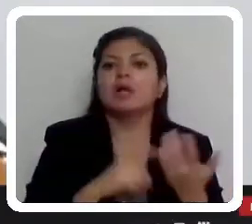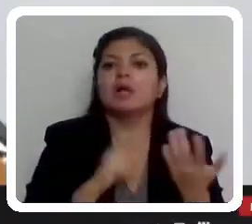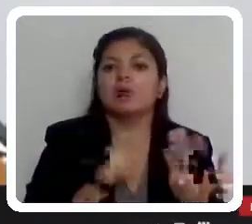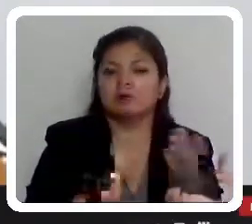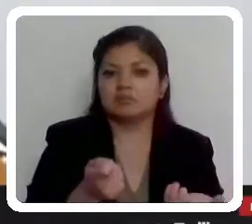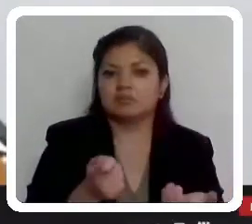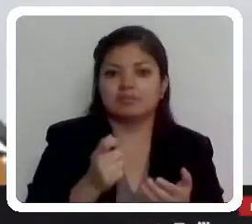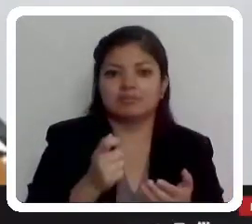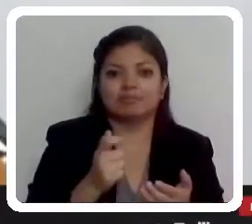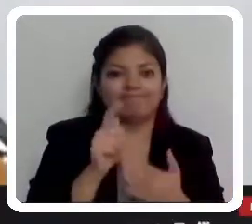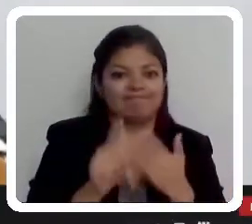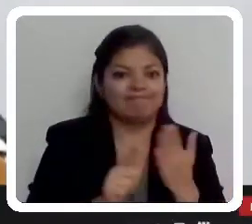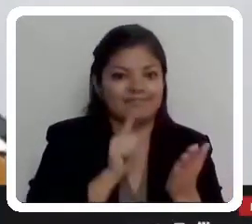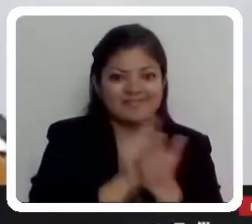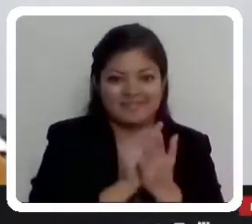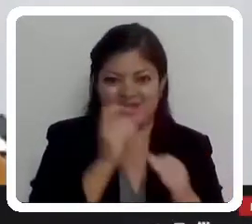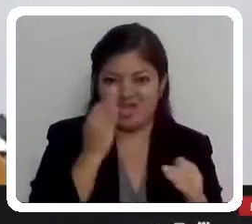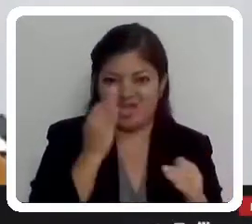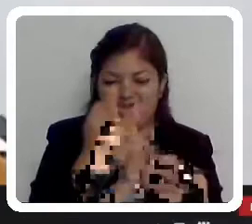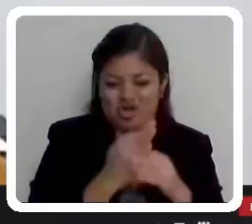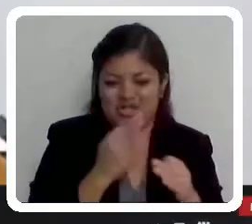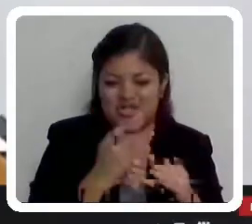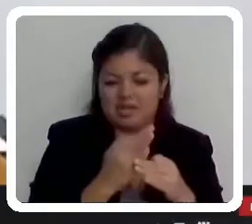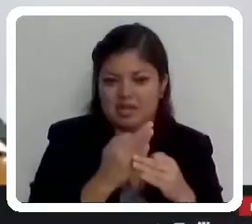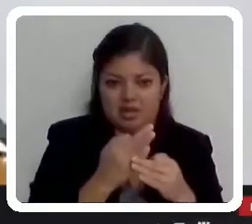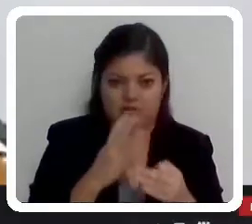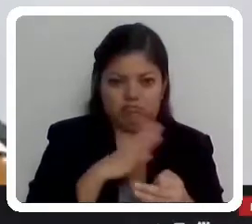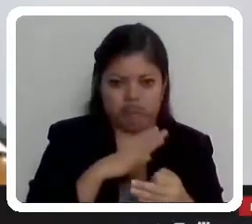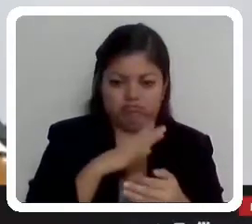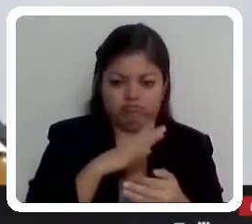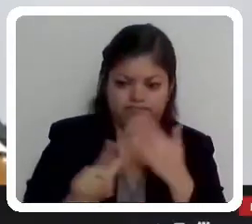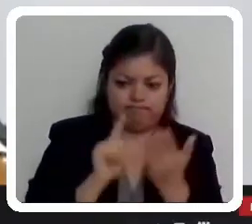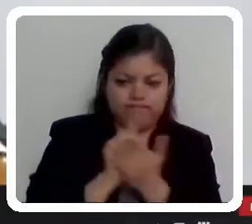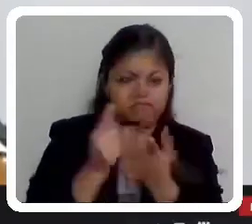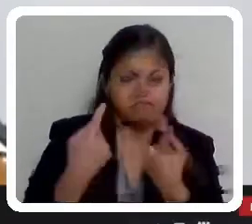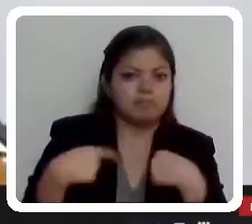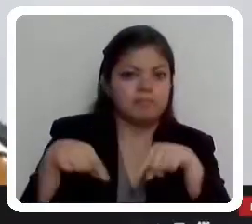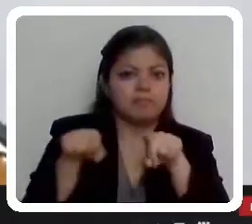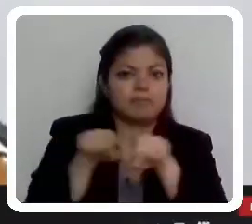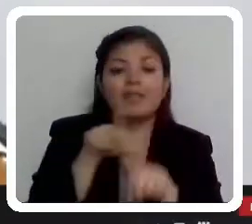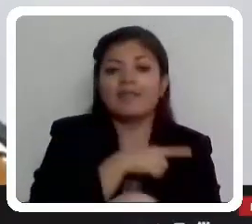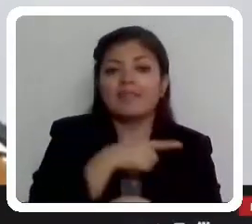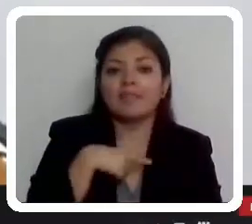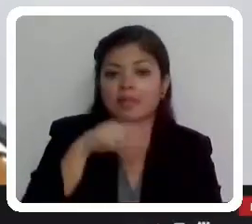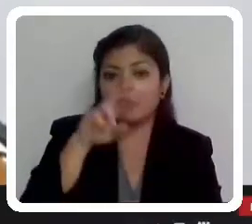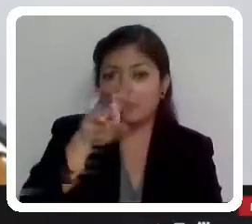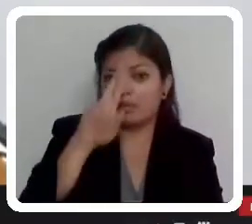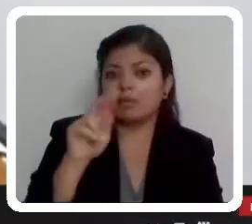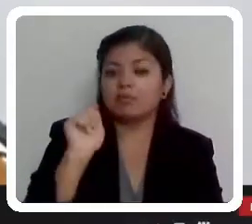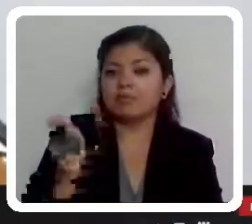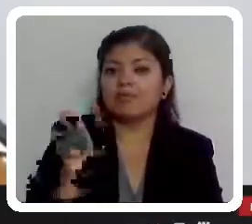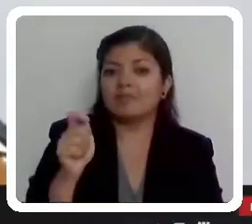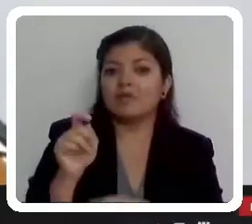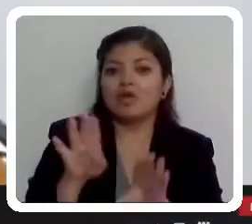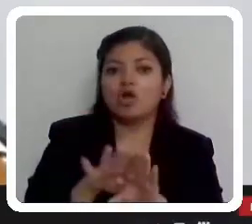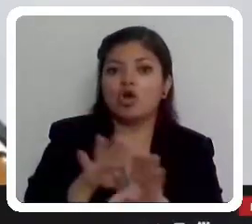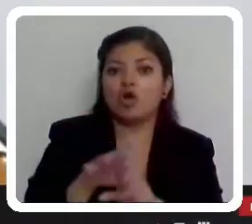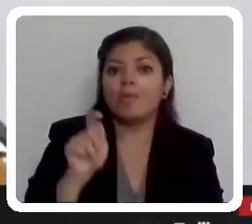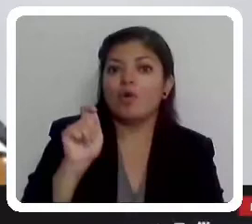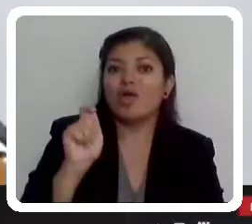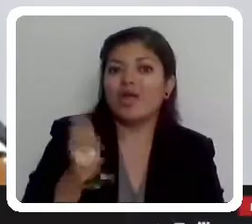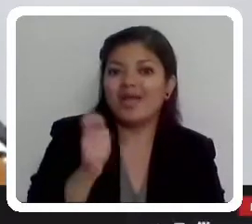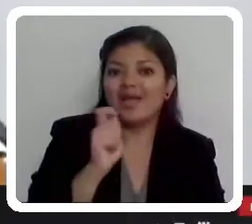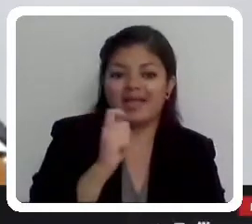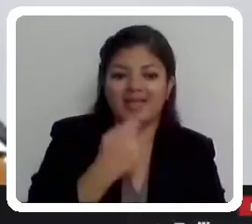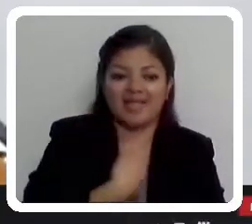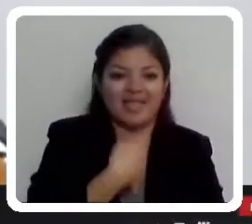que en este momento tenemos, nos dice que tenemos que respetar la identidad y tradiciones de los